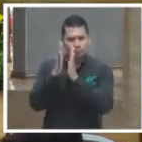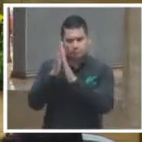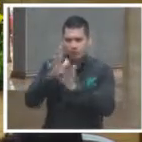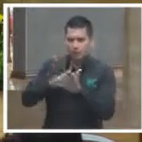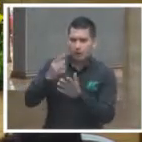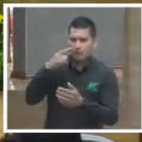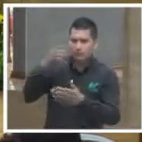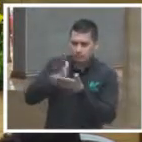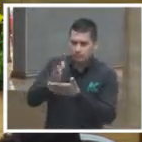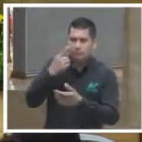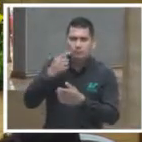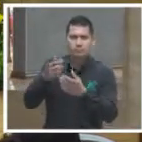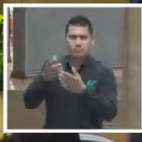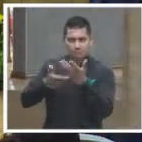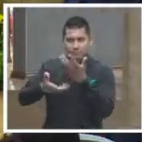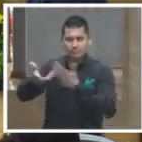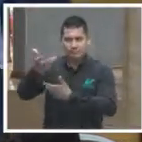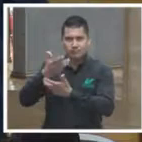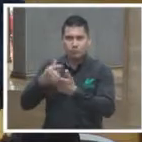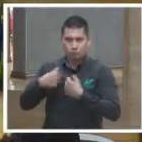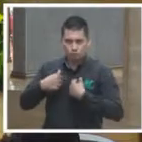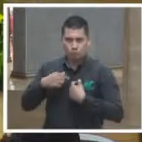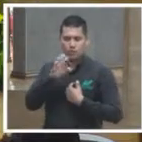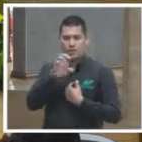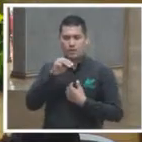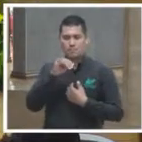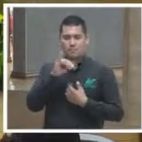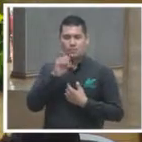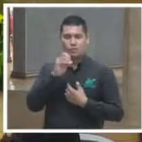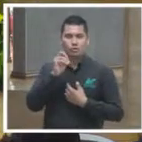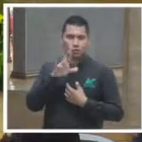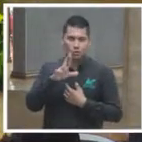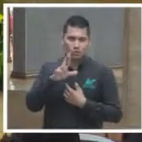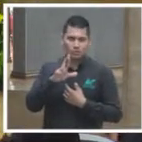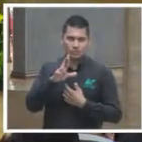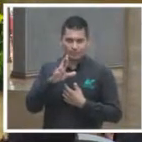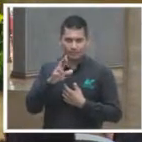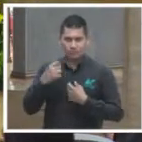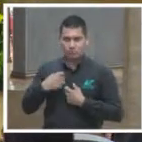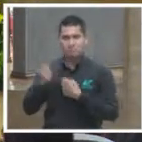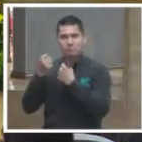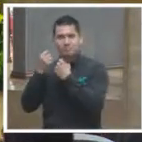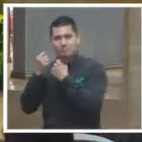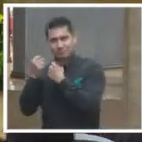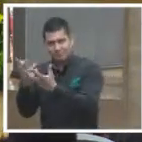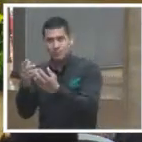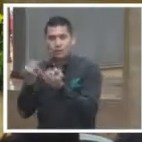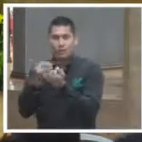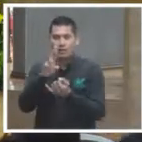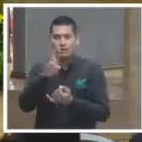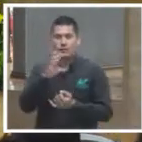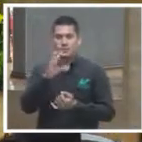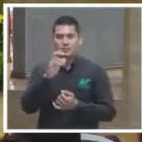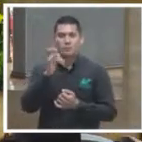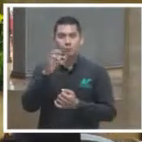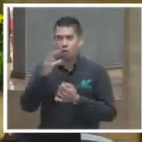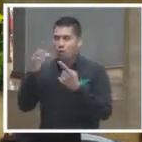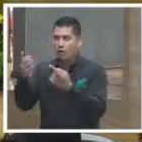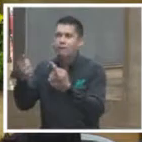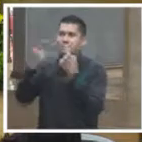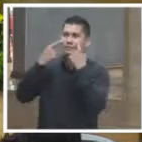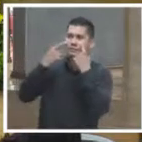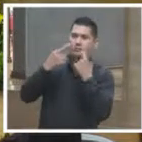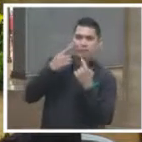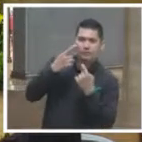y entonces nos convertimos tanto en emisores como en receptores de información y aprovechar todo eso. Y ahí en este sentido, para